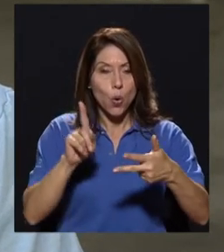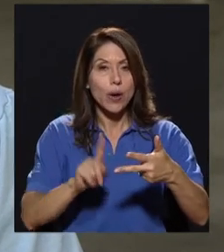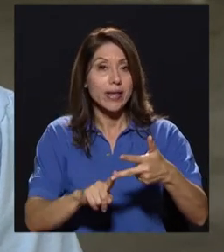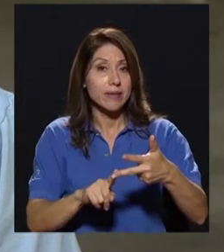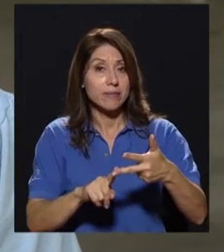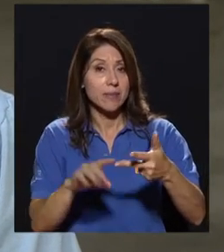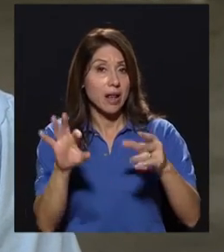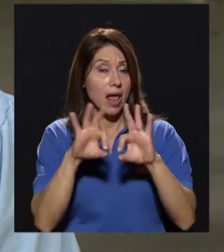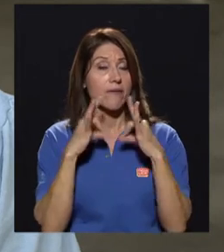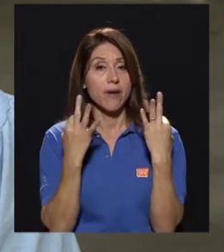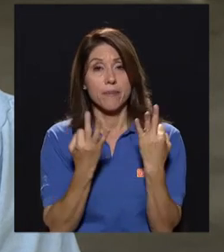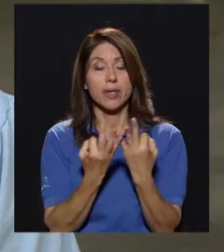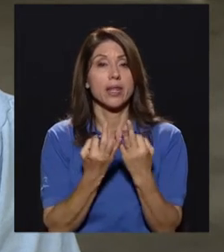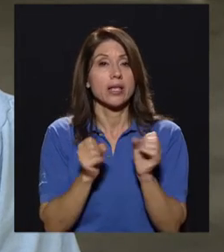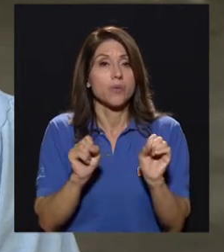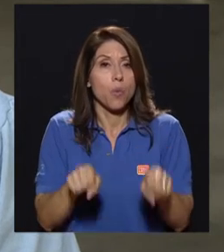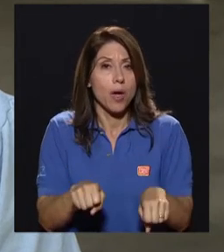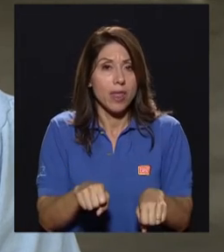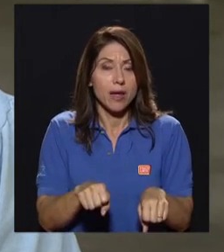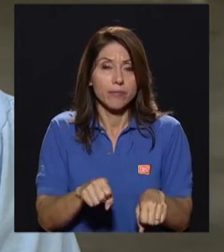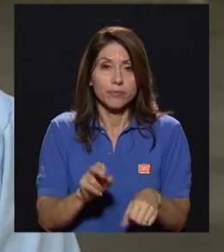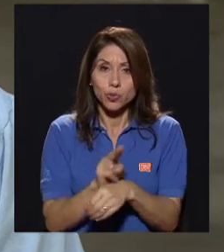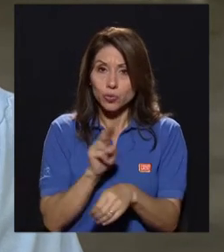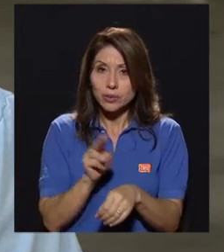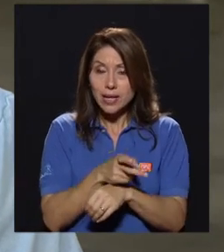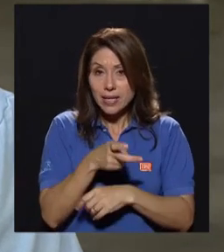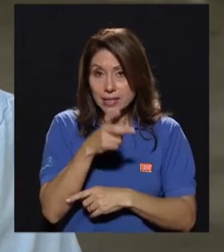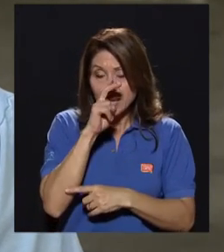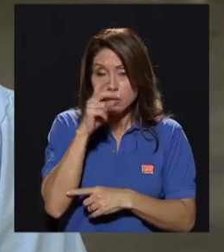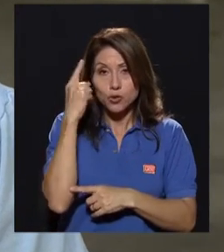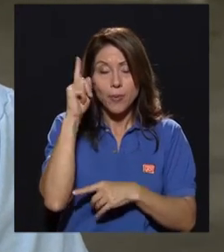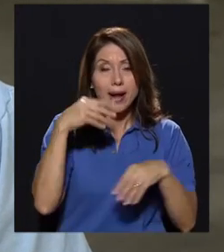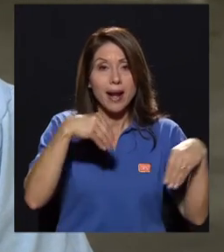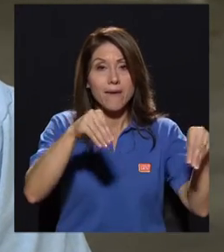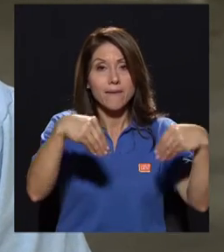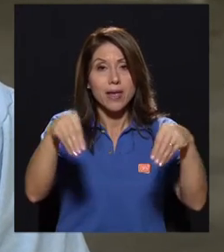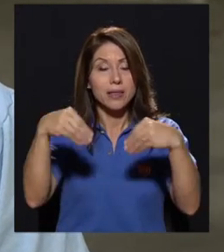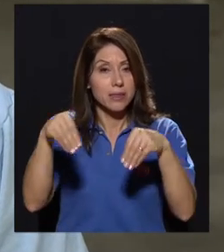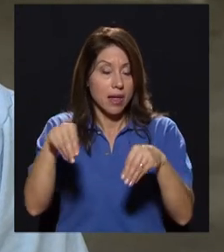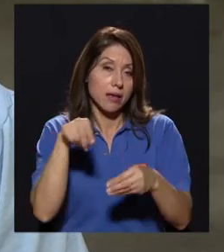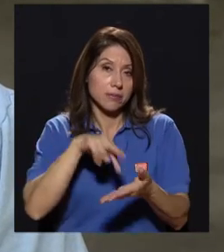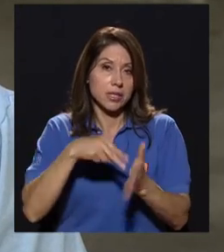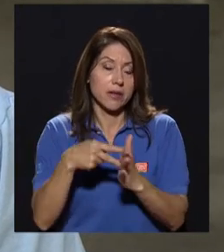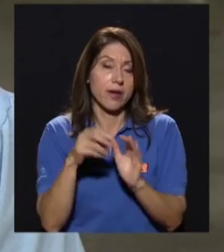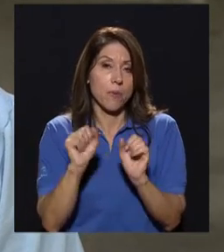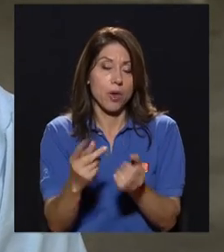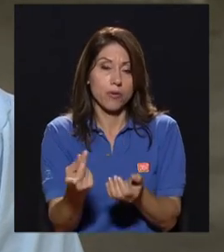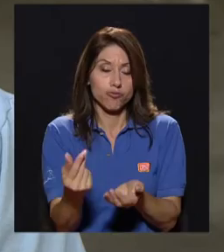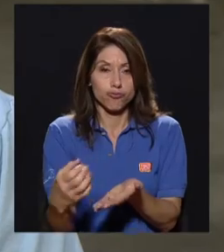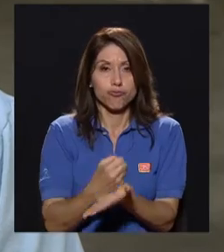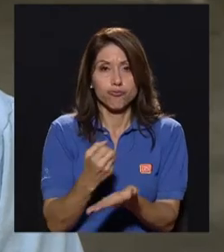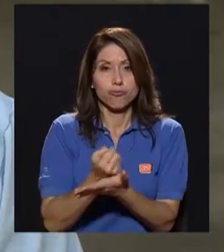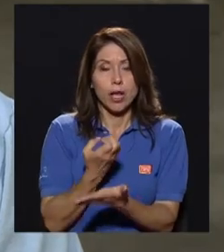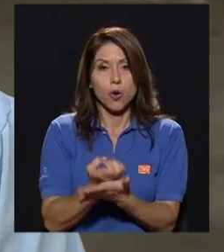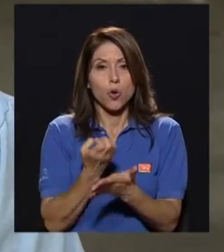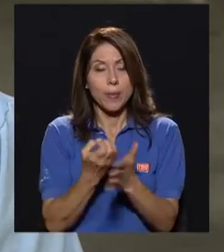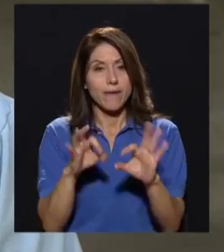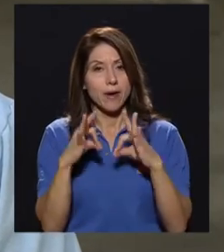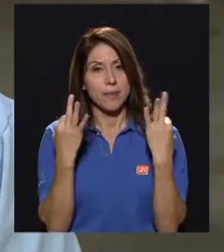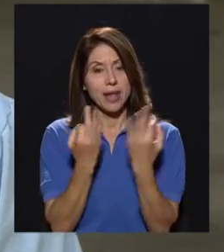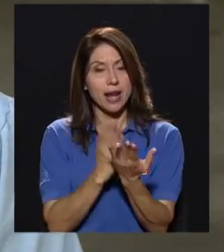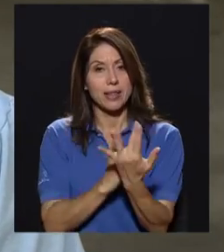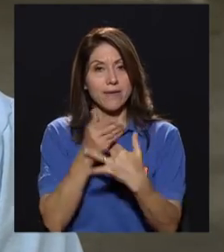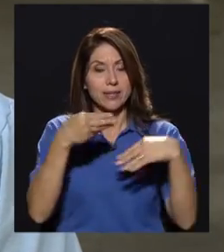no las familias puedan producir insectos para la venta? Y así acceder a una mejor economía